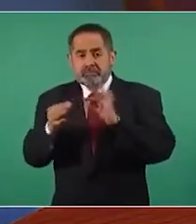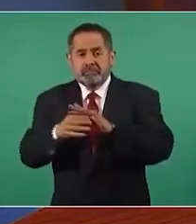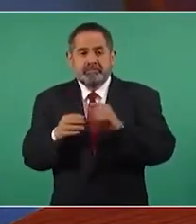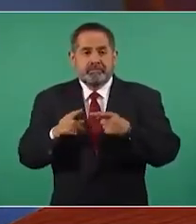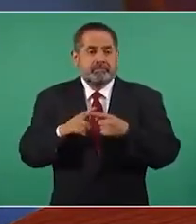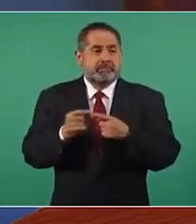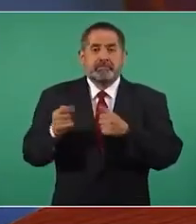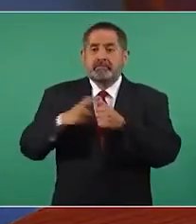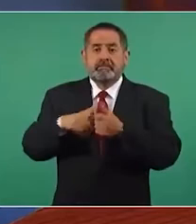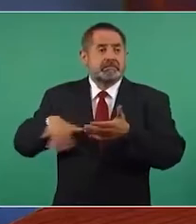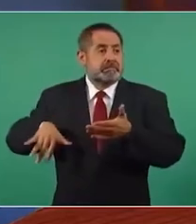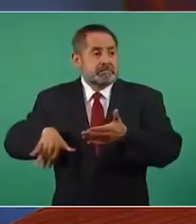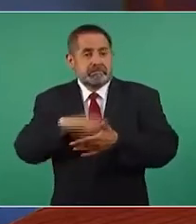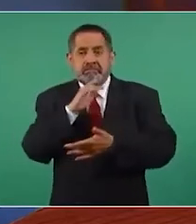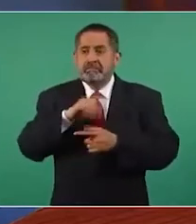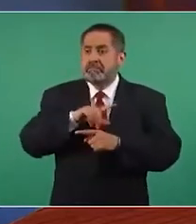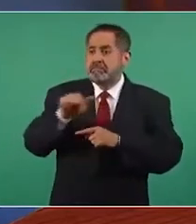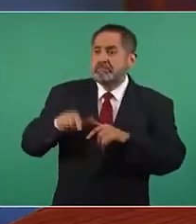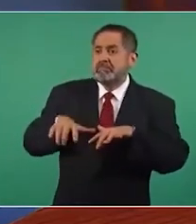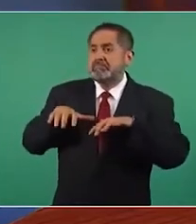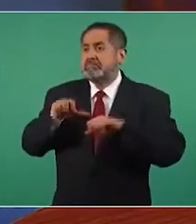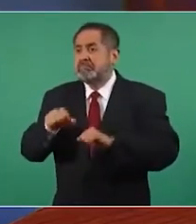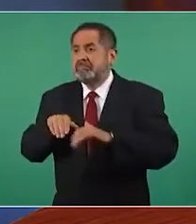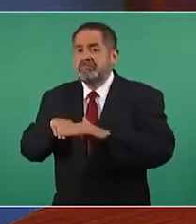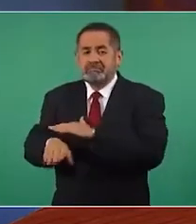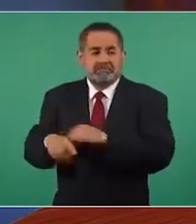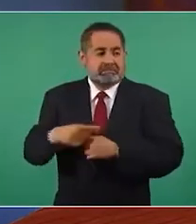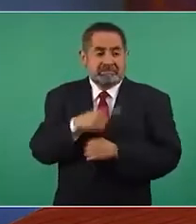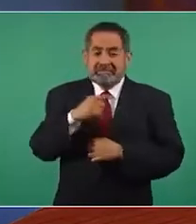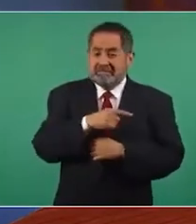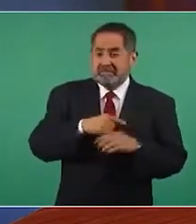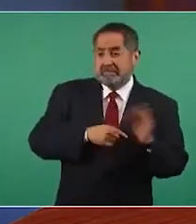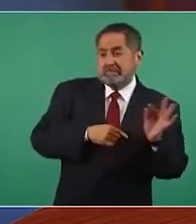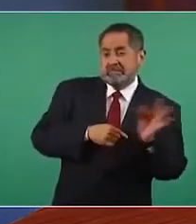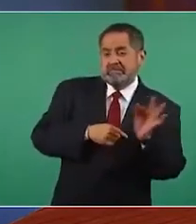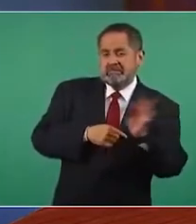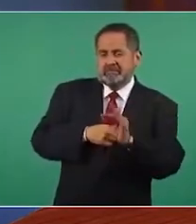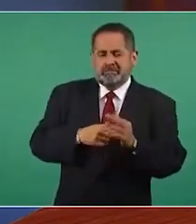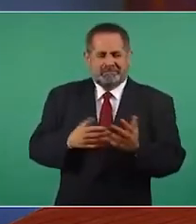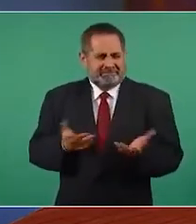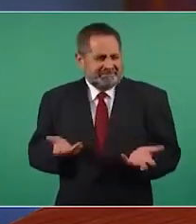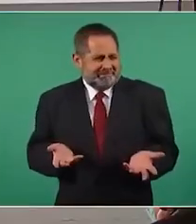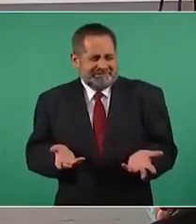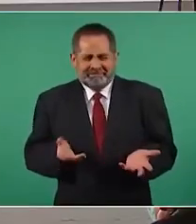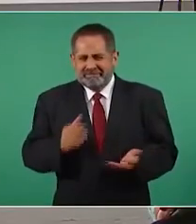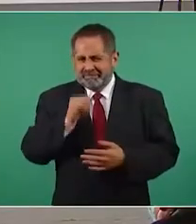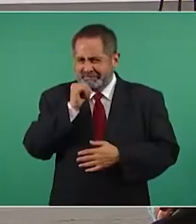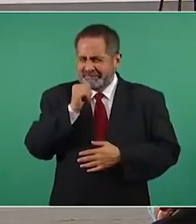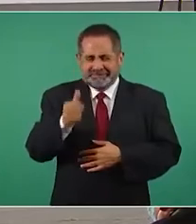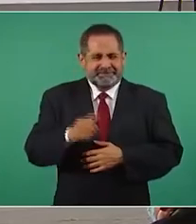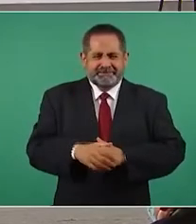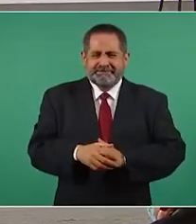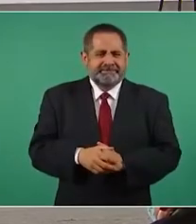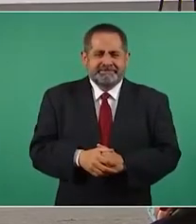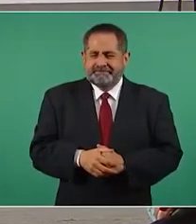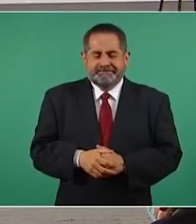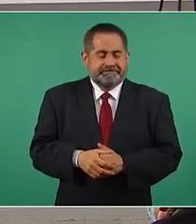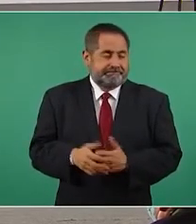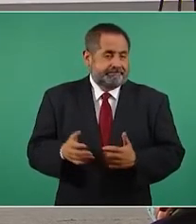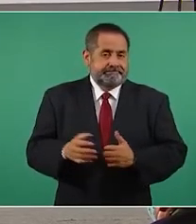tomar instituciones educativas, lo cual es verdaderamente…